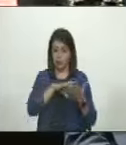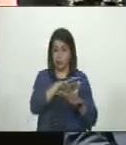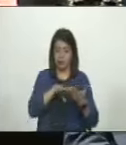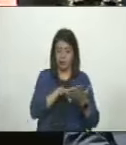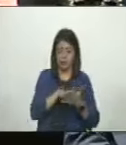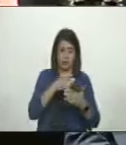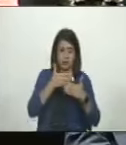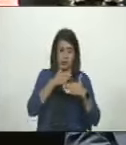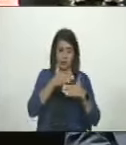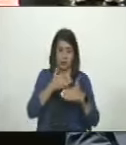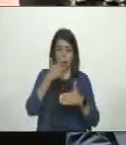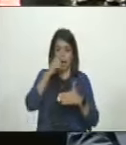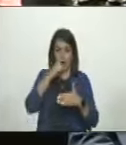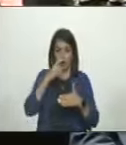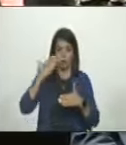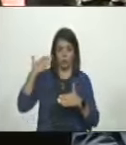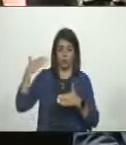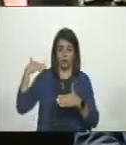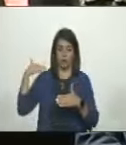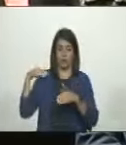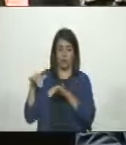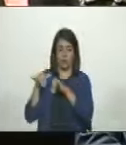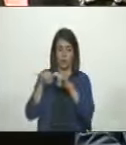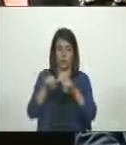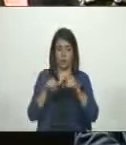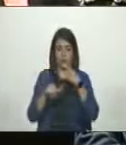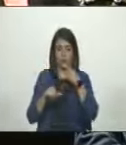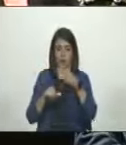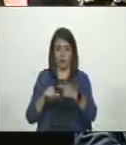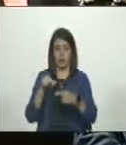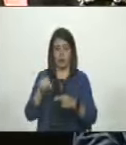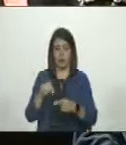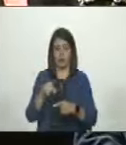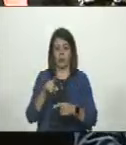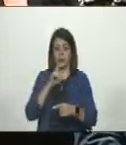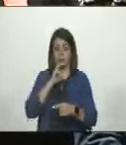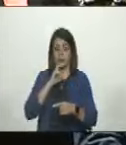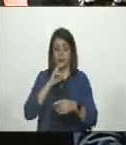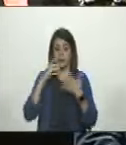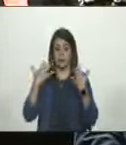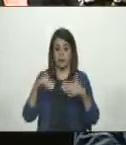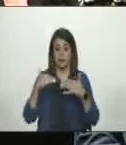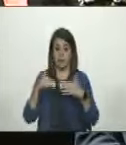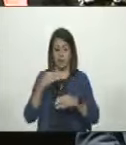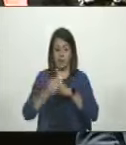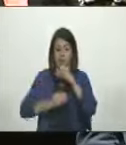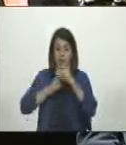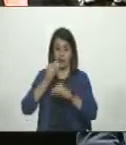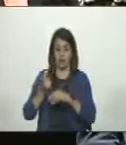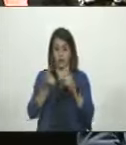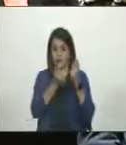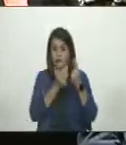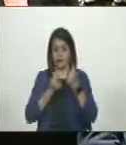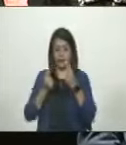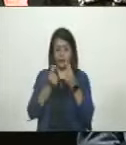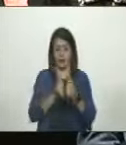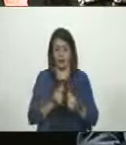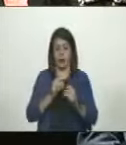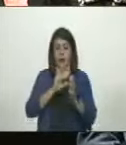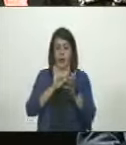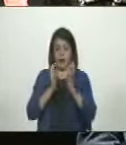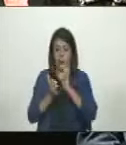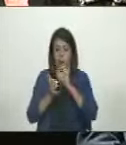en los años anteriores. Allí se destacó el complejísimo contexto económico y